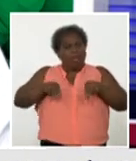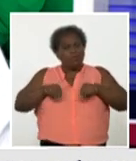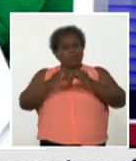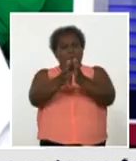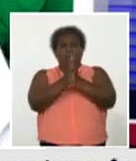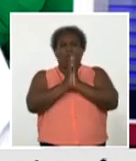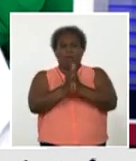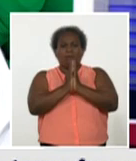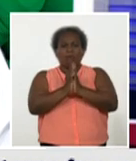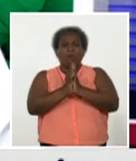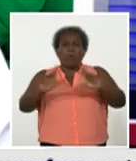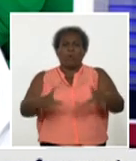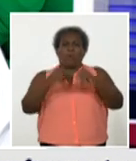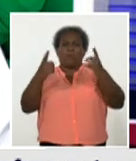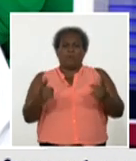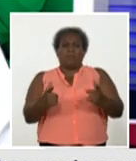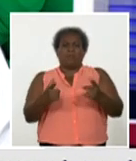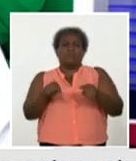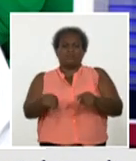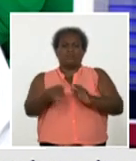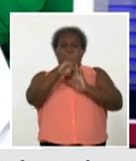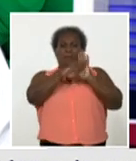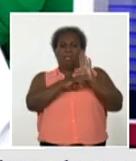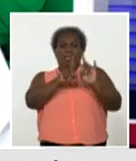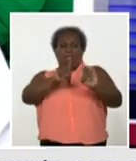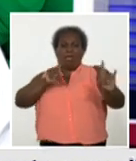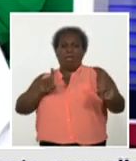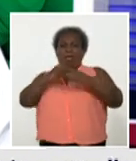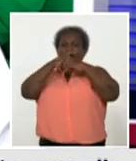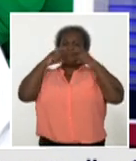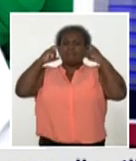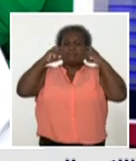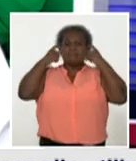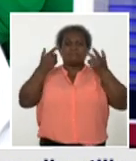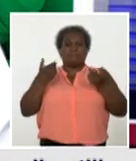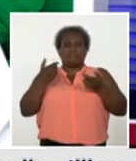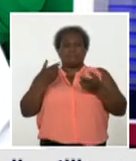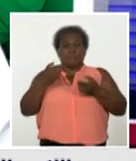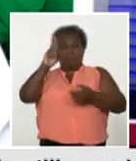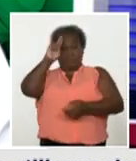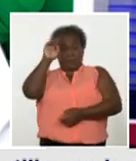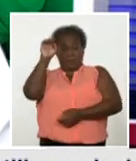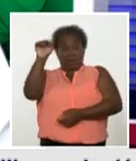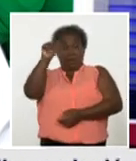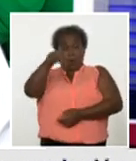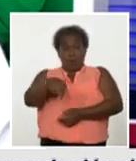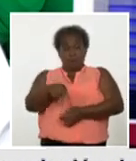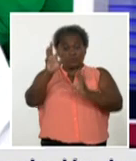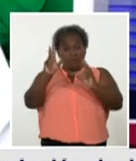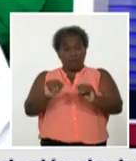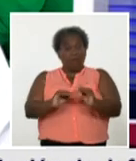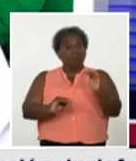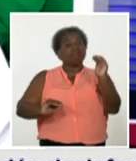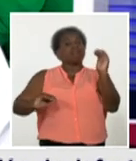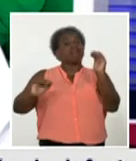esto se siga disminuyendo. activos en el día de hoy una cifra nuevamente elevada,